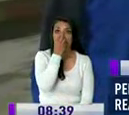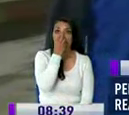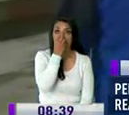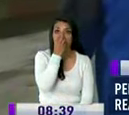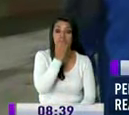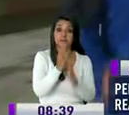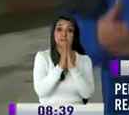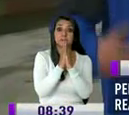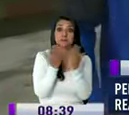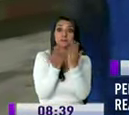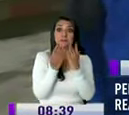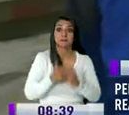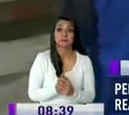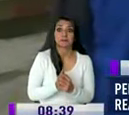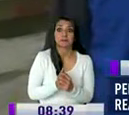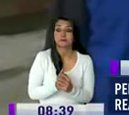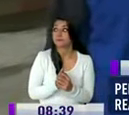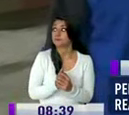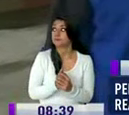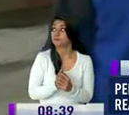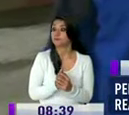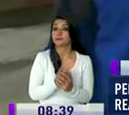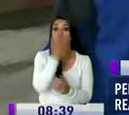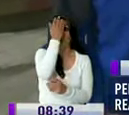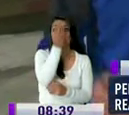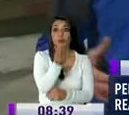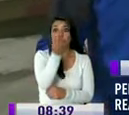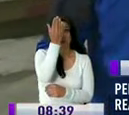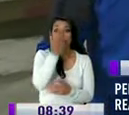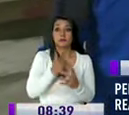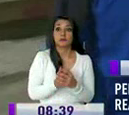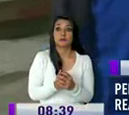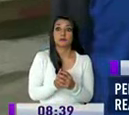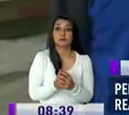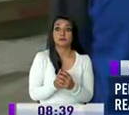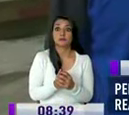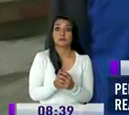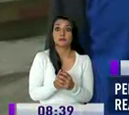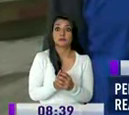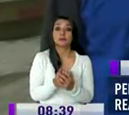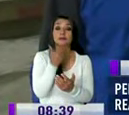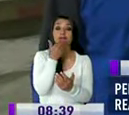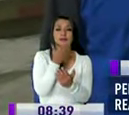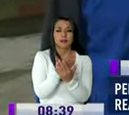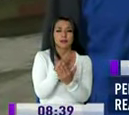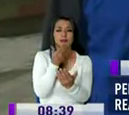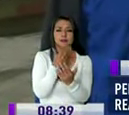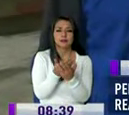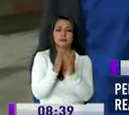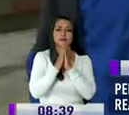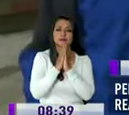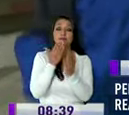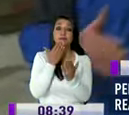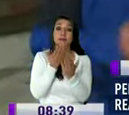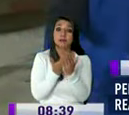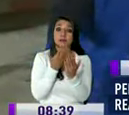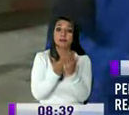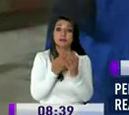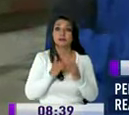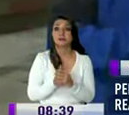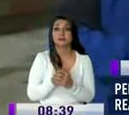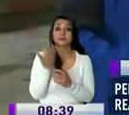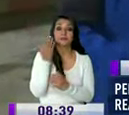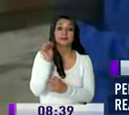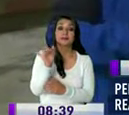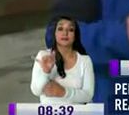sí muy buenos días y obviamente el agradecimiento por toda esa colaboración que hemos tenido específicamente el